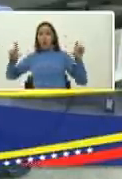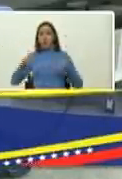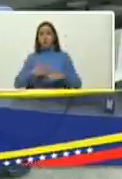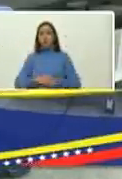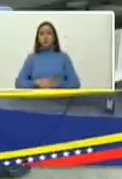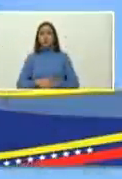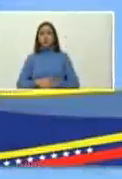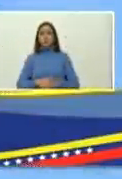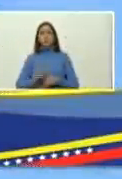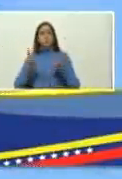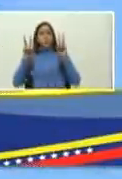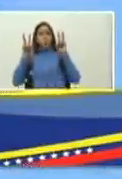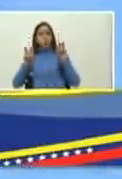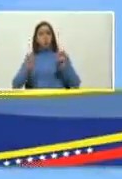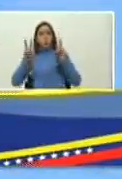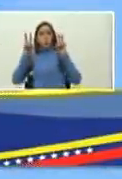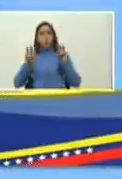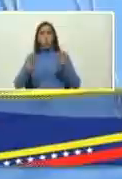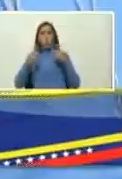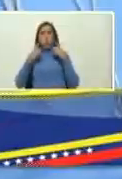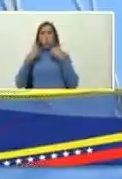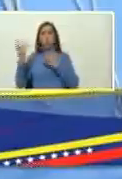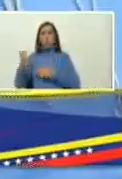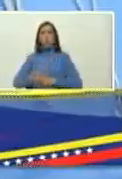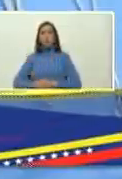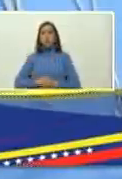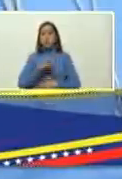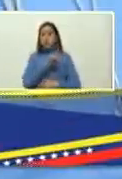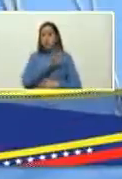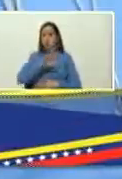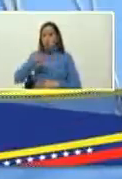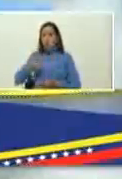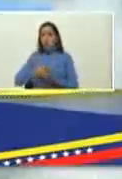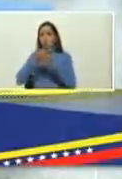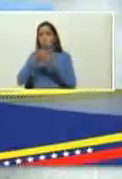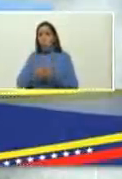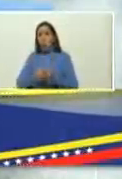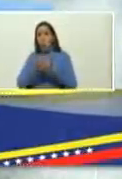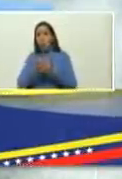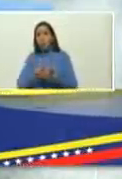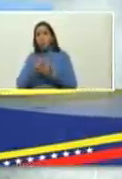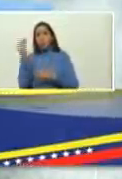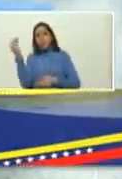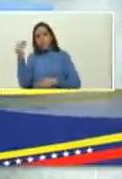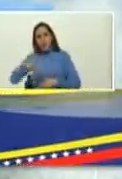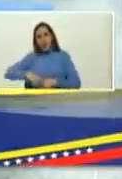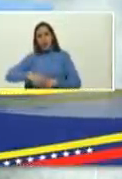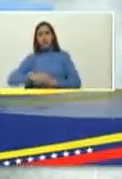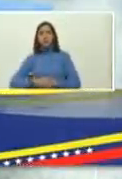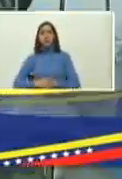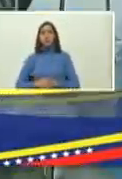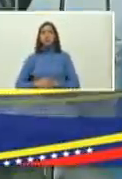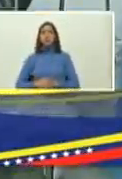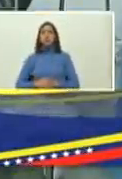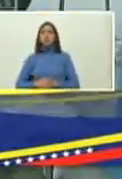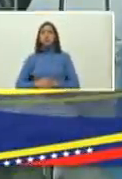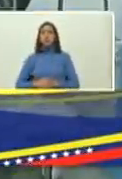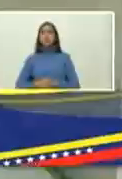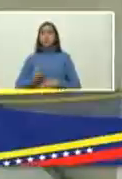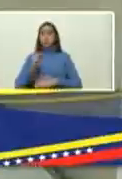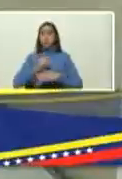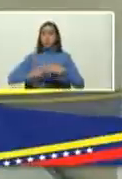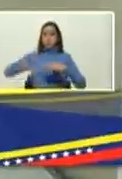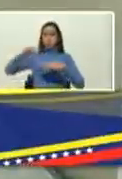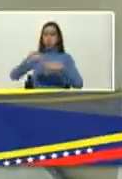totalmente nuevo de 250 toneladas adicionalmente un piso especial